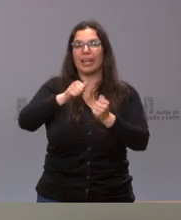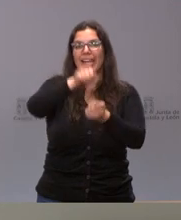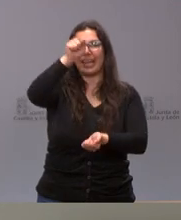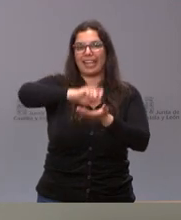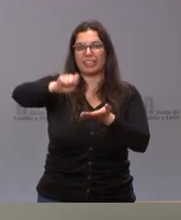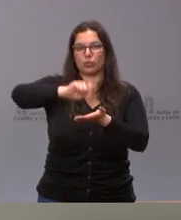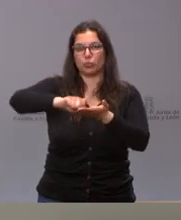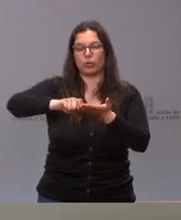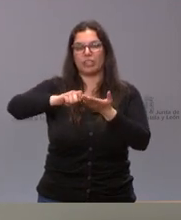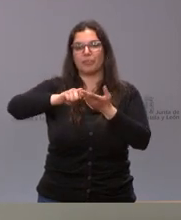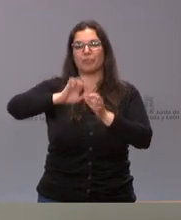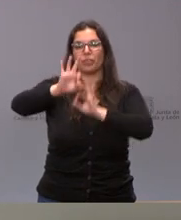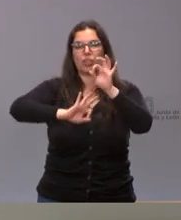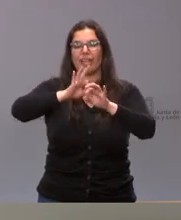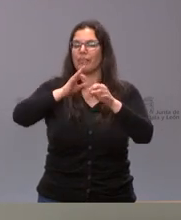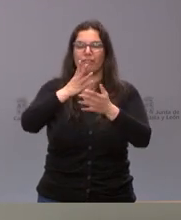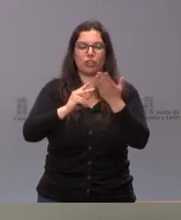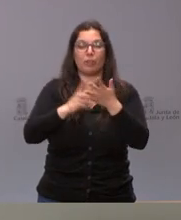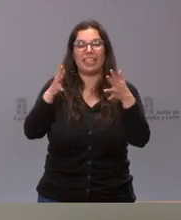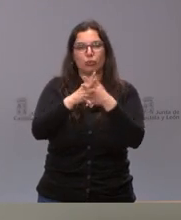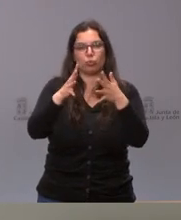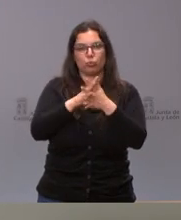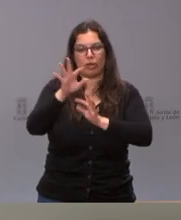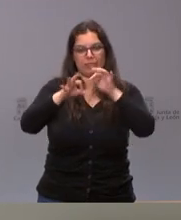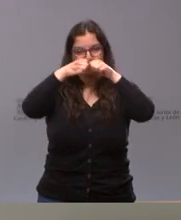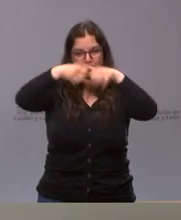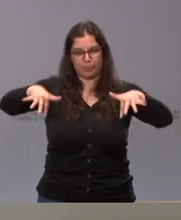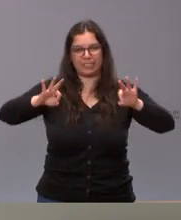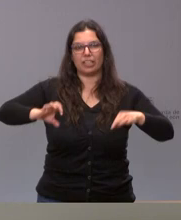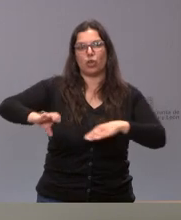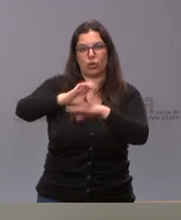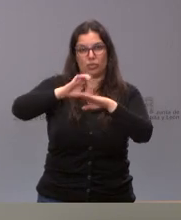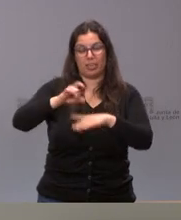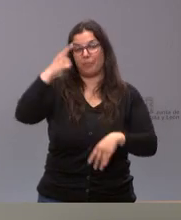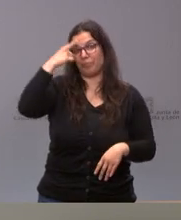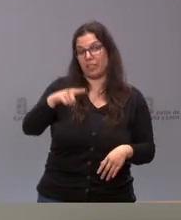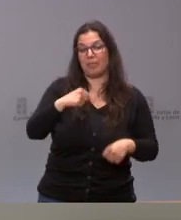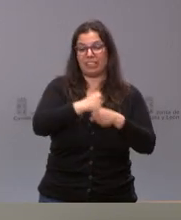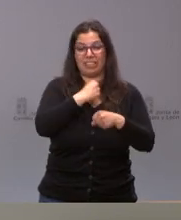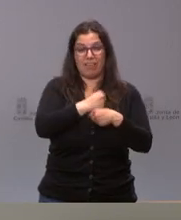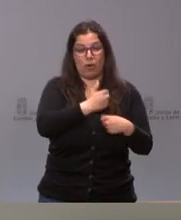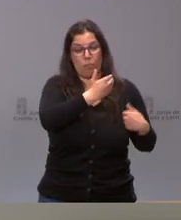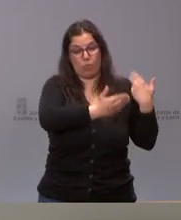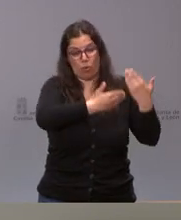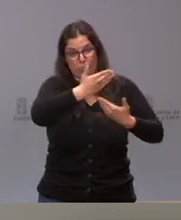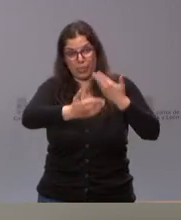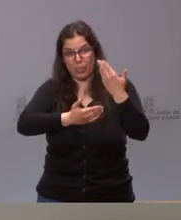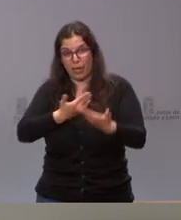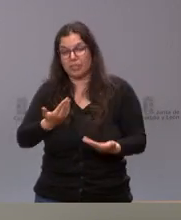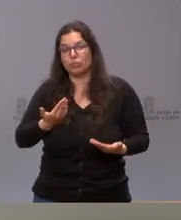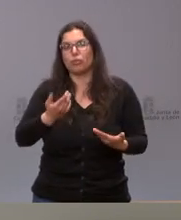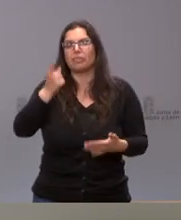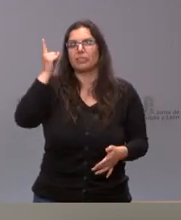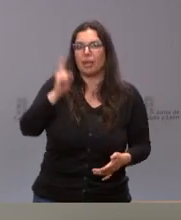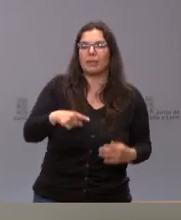distintas consejerías. Saben ustedes que en los procesos de desarrollo de todas estas tareas que les venimos comentando está la